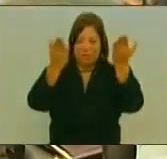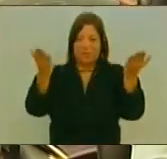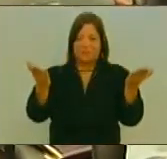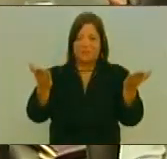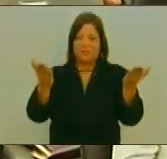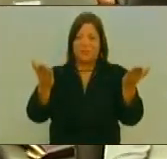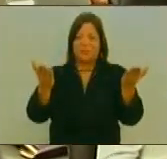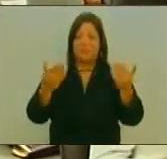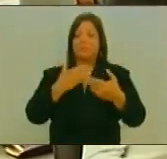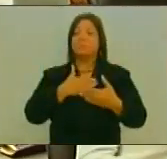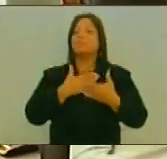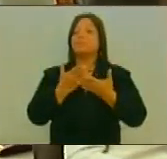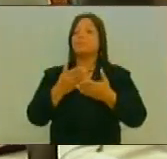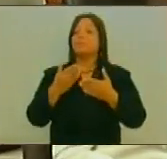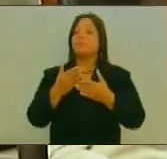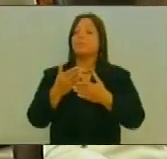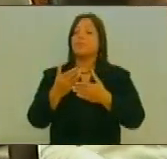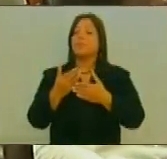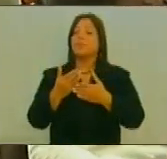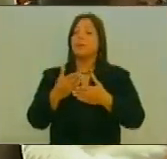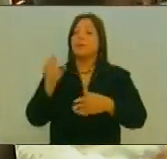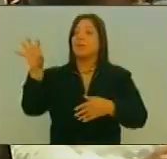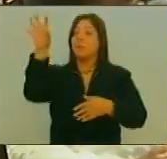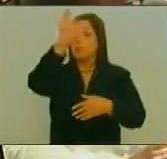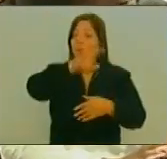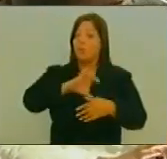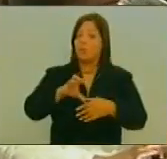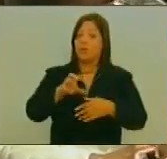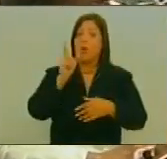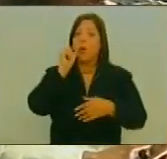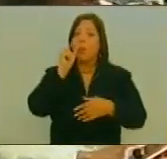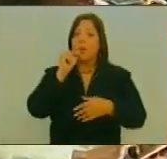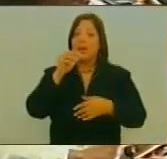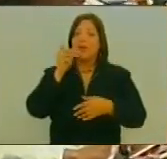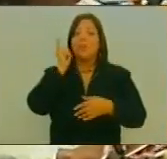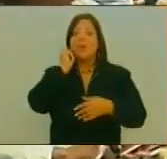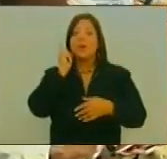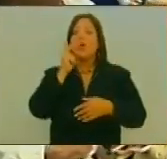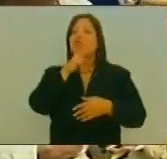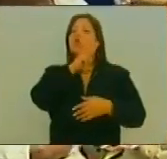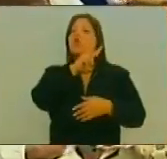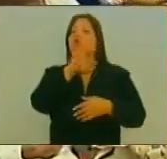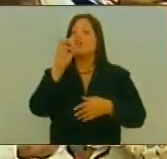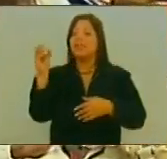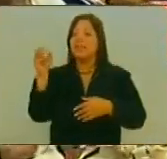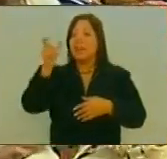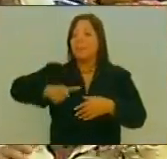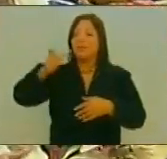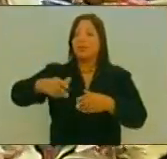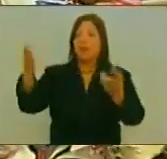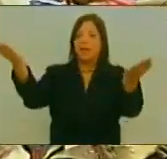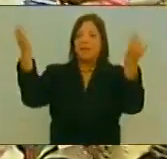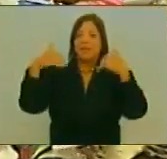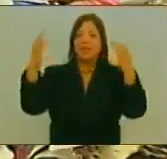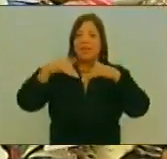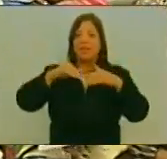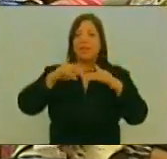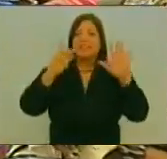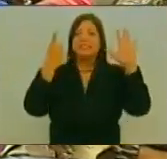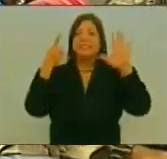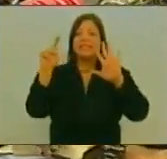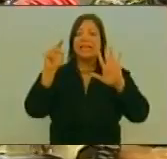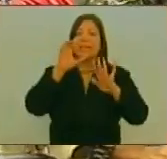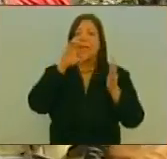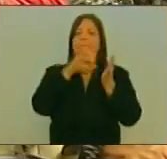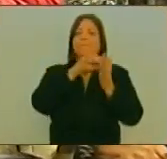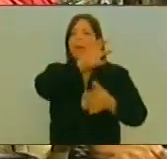Manifestaciones De Estos Compañeros Y Compañeras Más De 200 Delegados Y Delegadas De 60